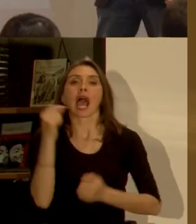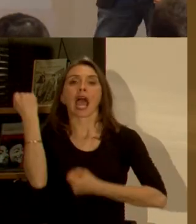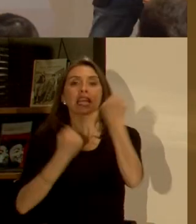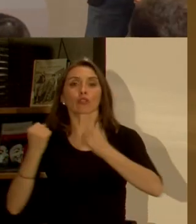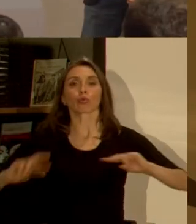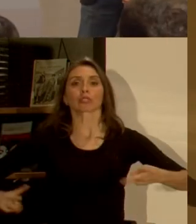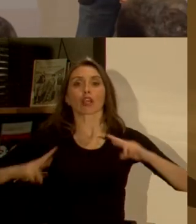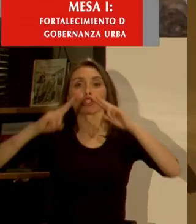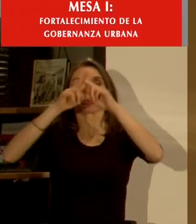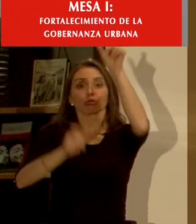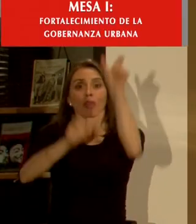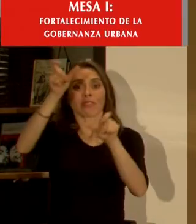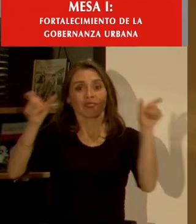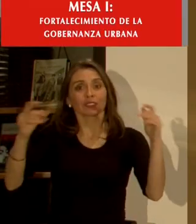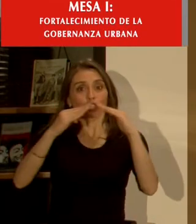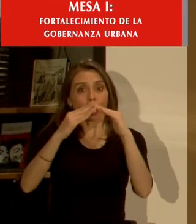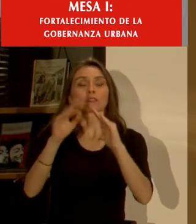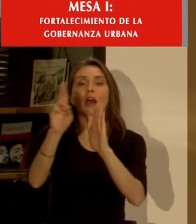industria